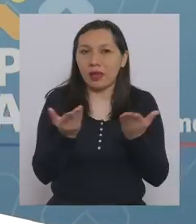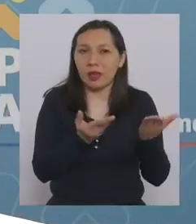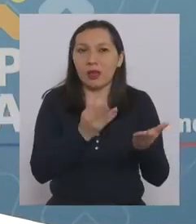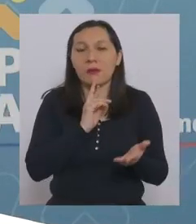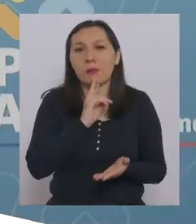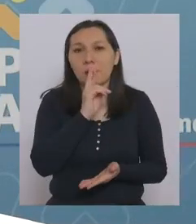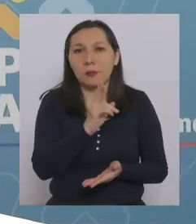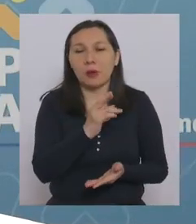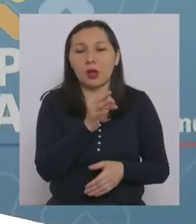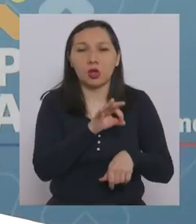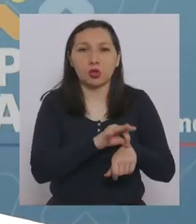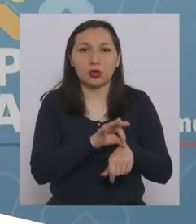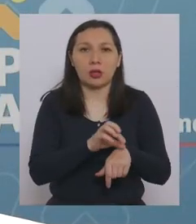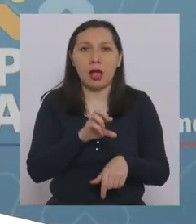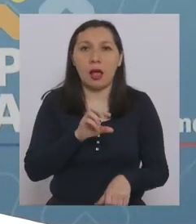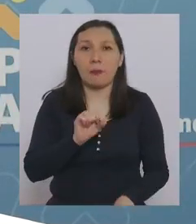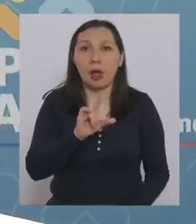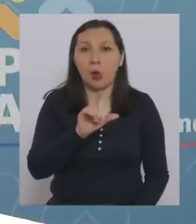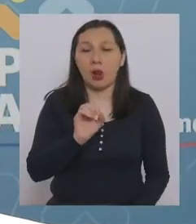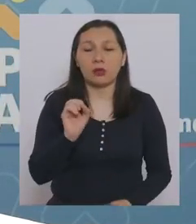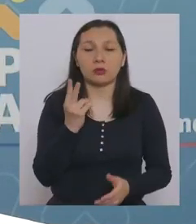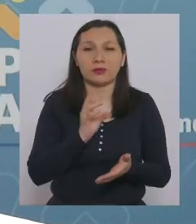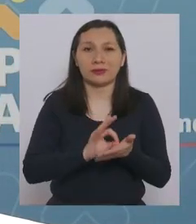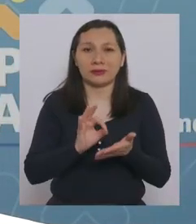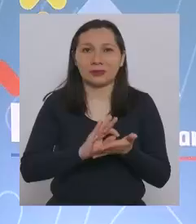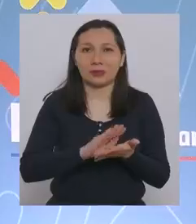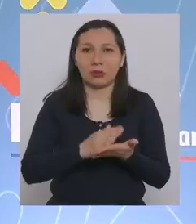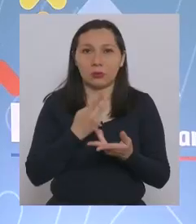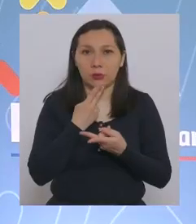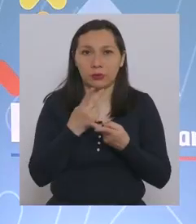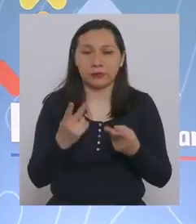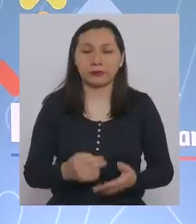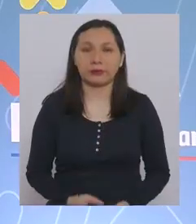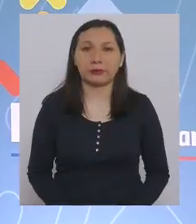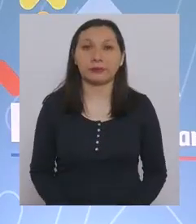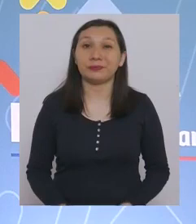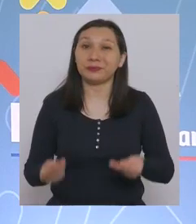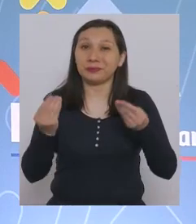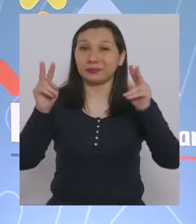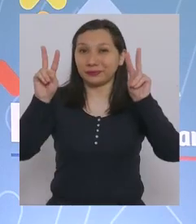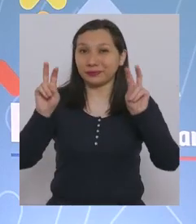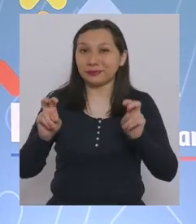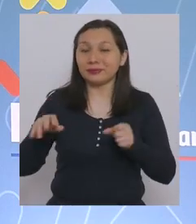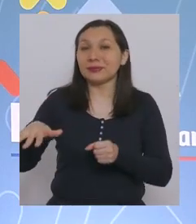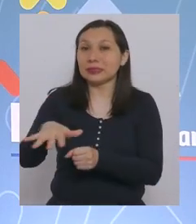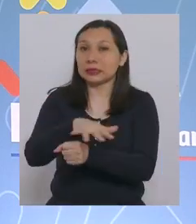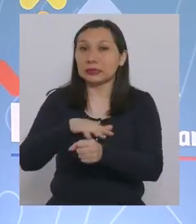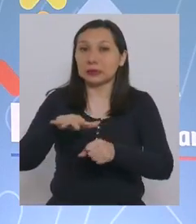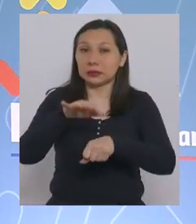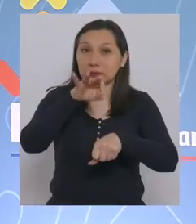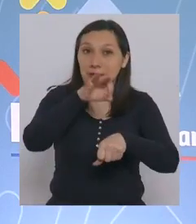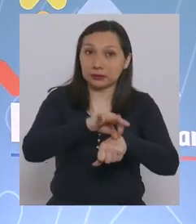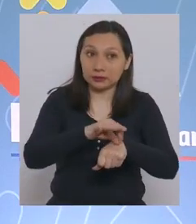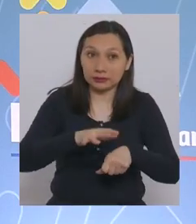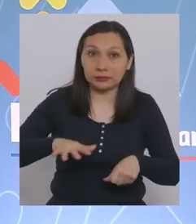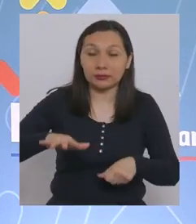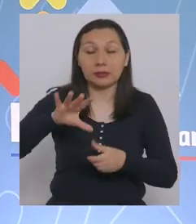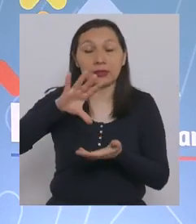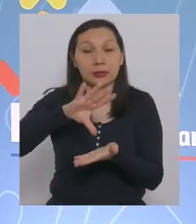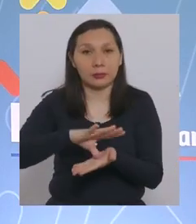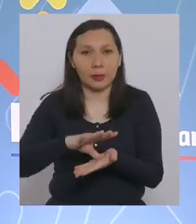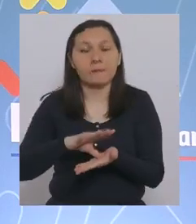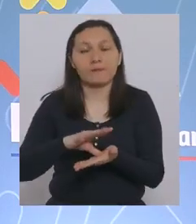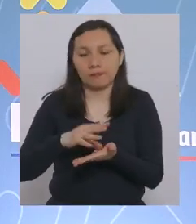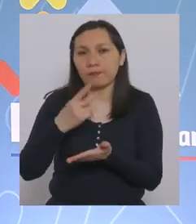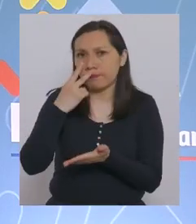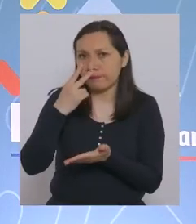la doctora Paula Daza, subsecretaria de Salud Pública. Bueno, con respecto a la situación epidemiológica en nuestro país, hemos